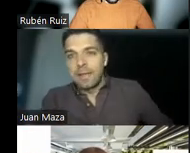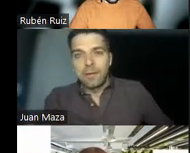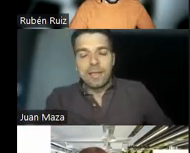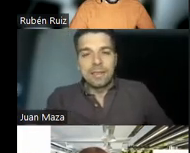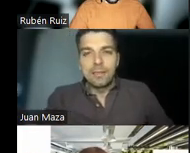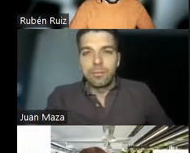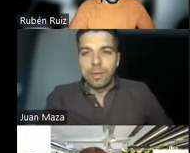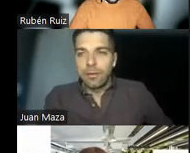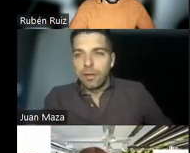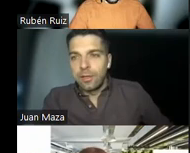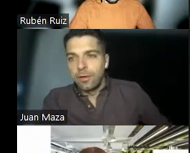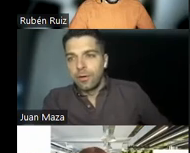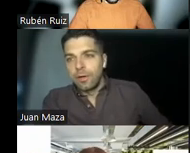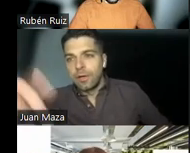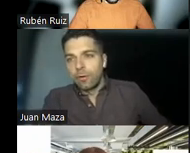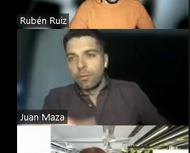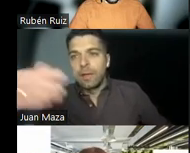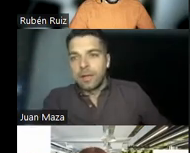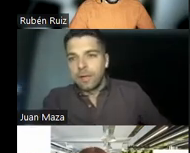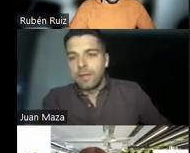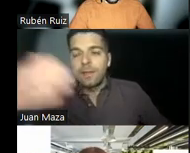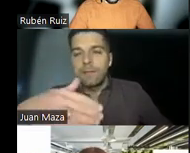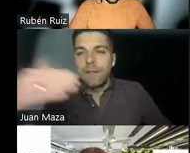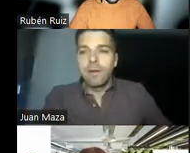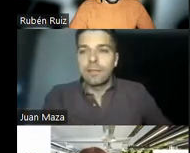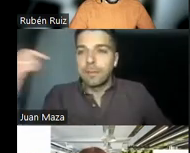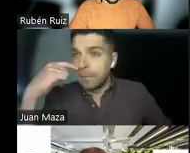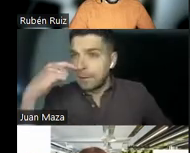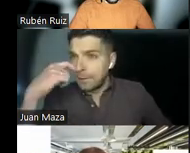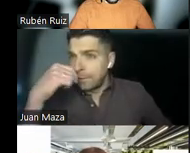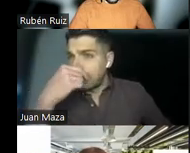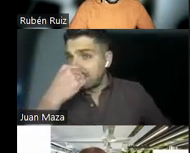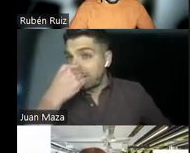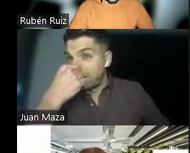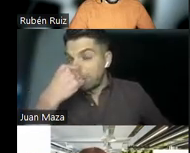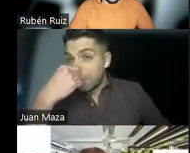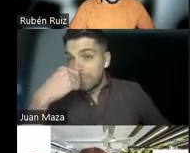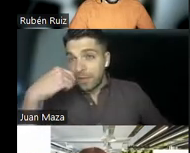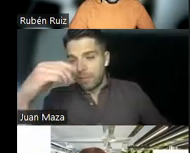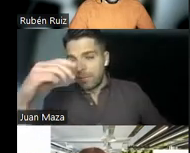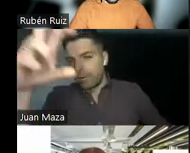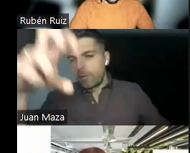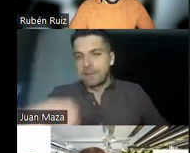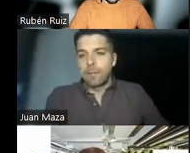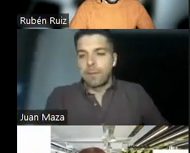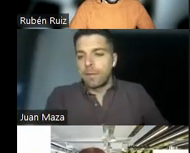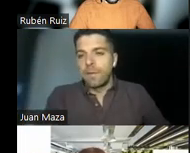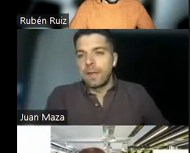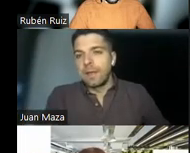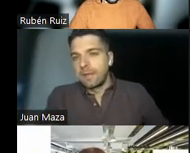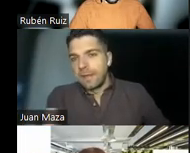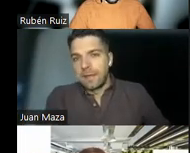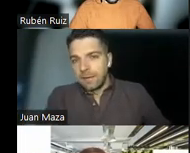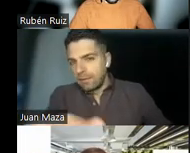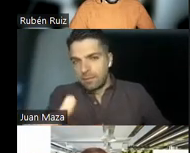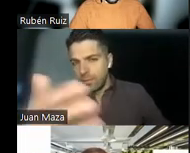artificiales. Creo que antes ha hecho un pequeño guiño Rubén. Las narices artificiales lo que te permiten saber si está abierto por cierta medición